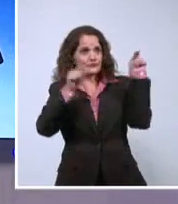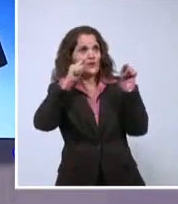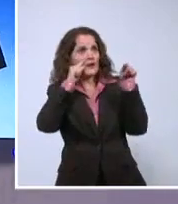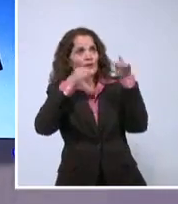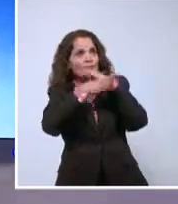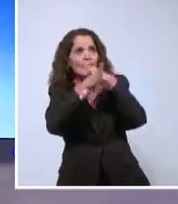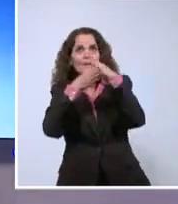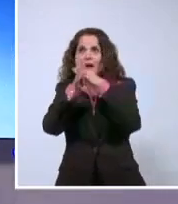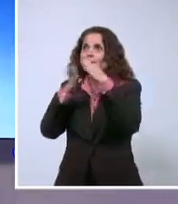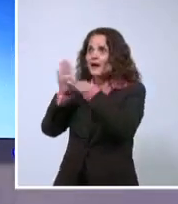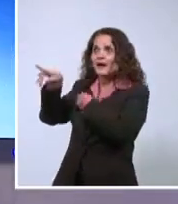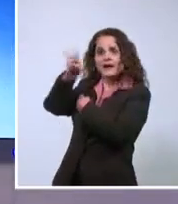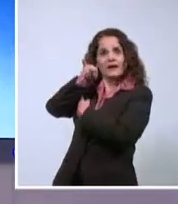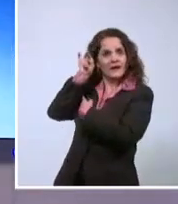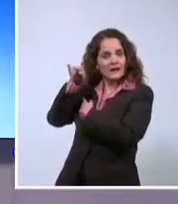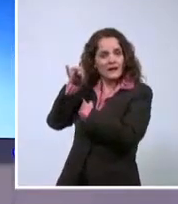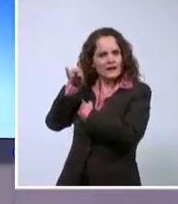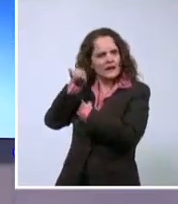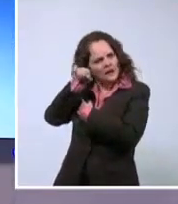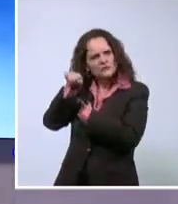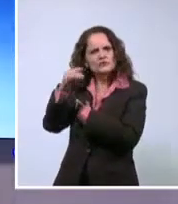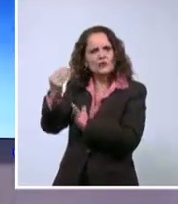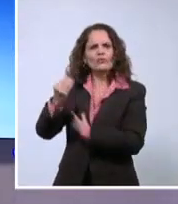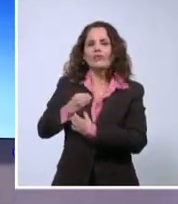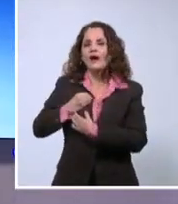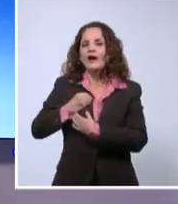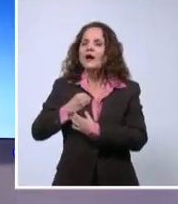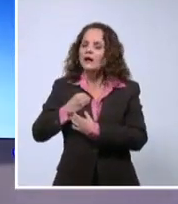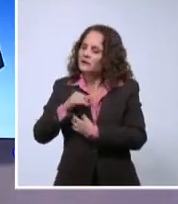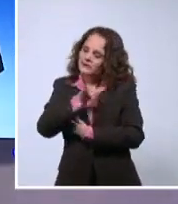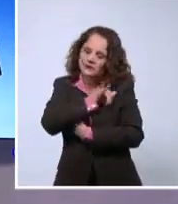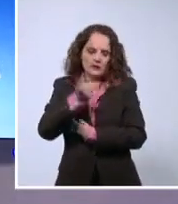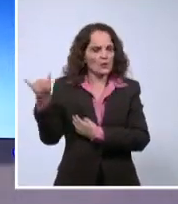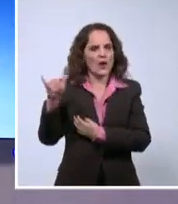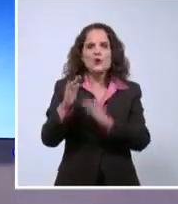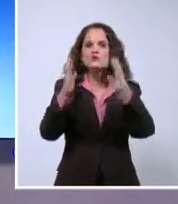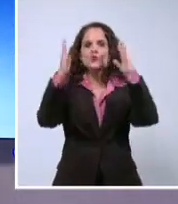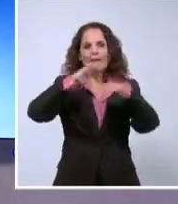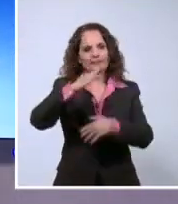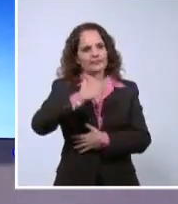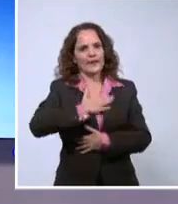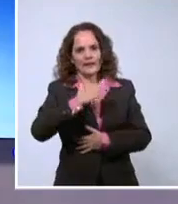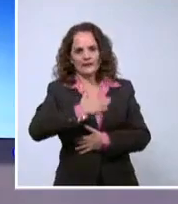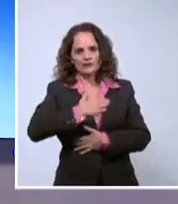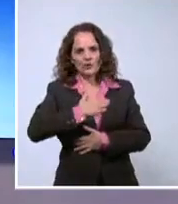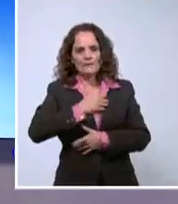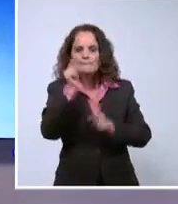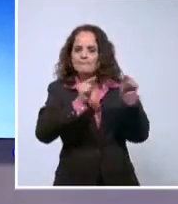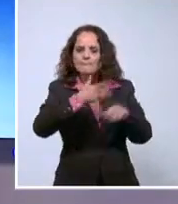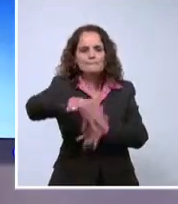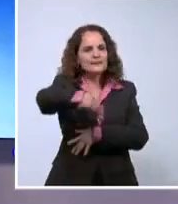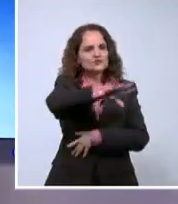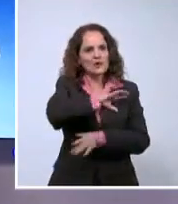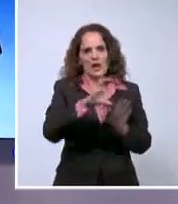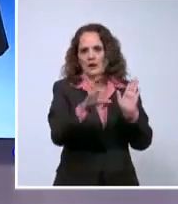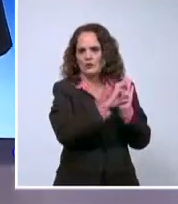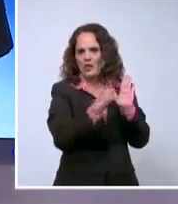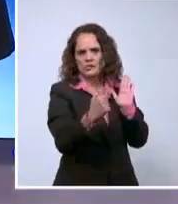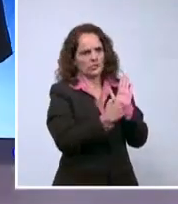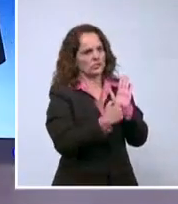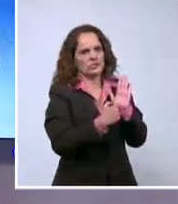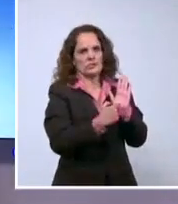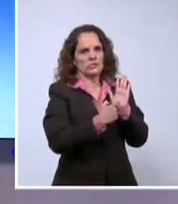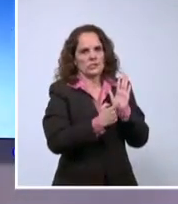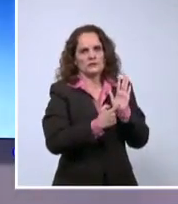utilizado así, rebasa o no los límites de esos derechos que efectivamente tenemos todos en nuestra Constitución. Por cierto,